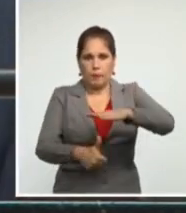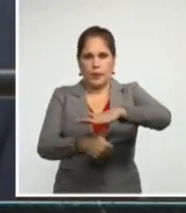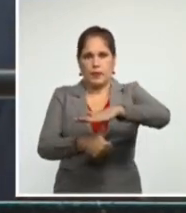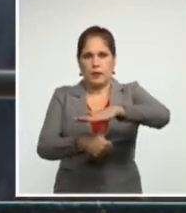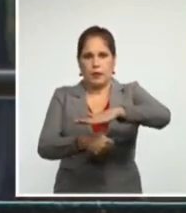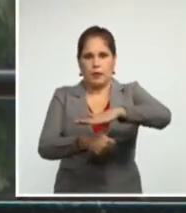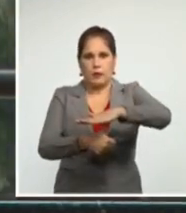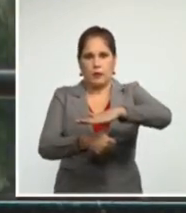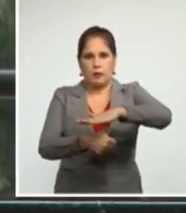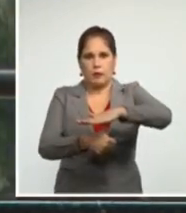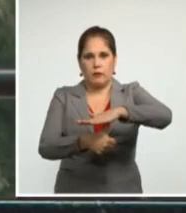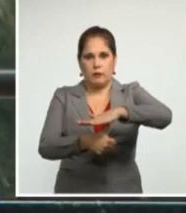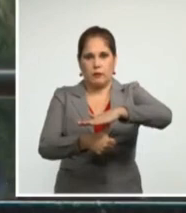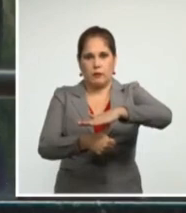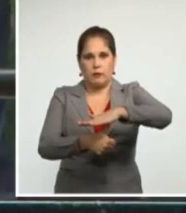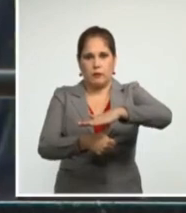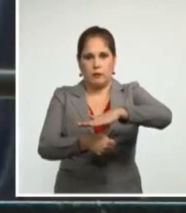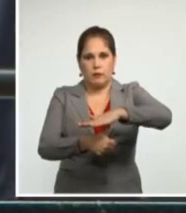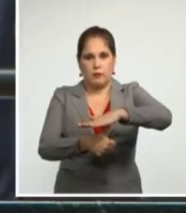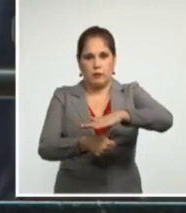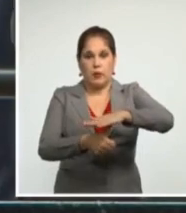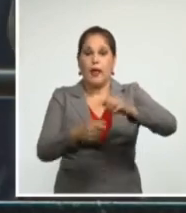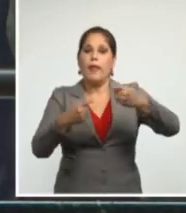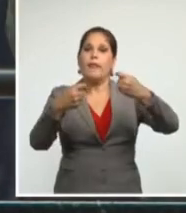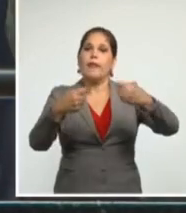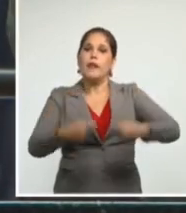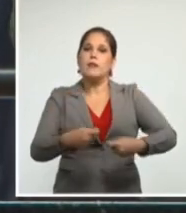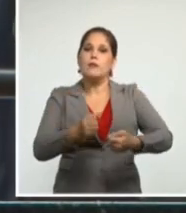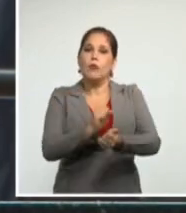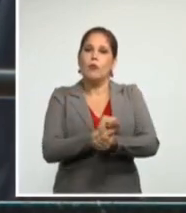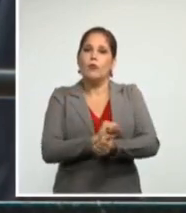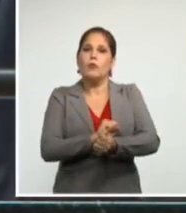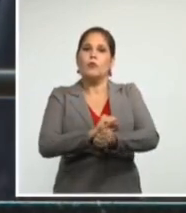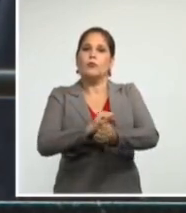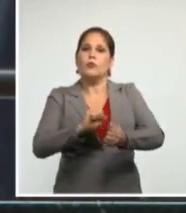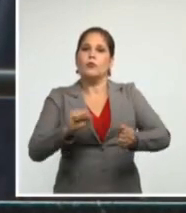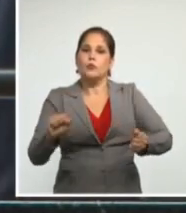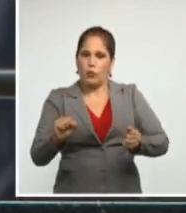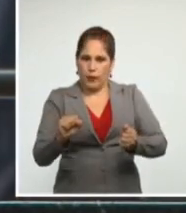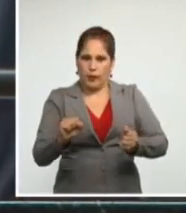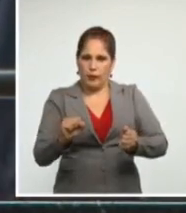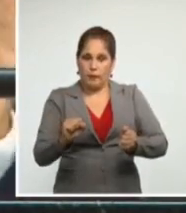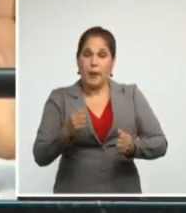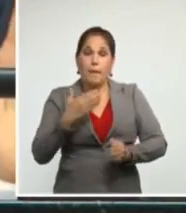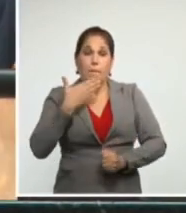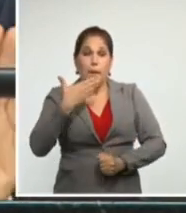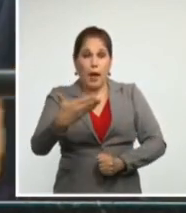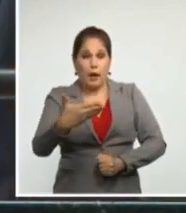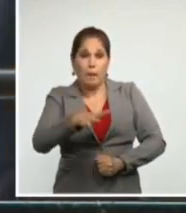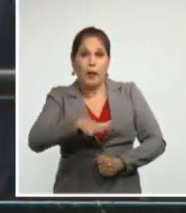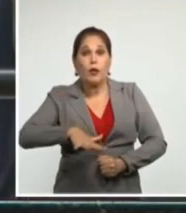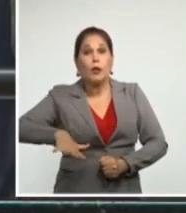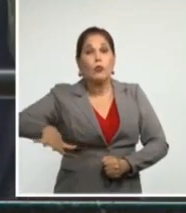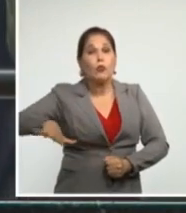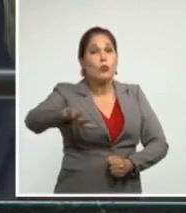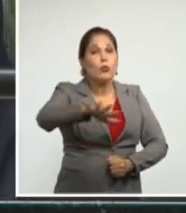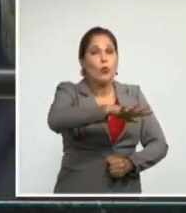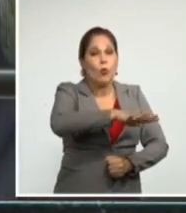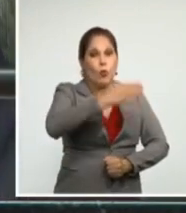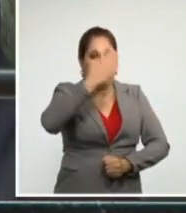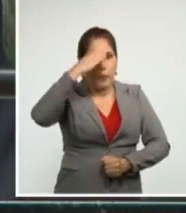por decisión soberana y para el bien de toda la nación,